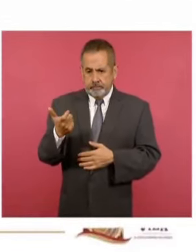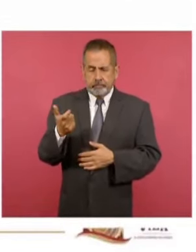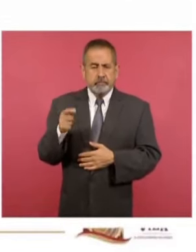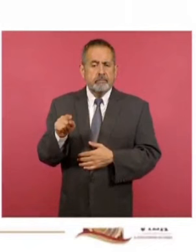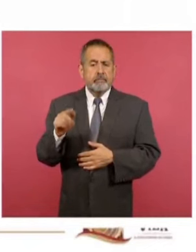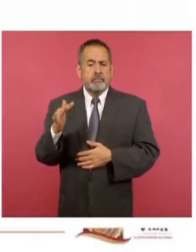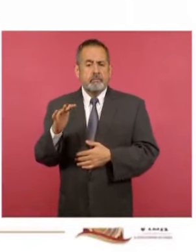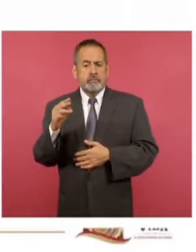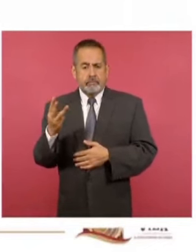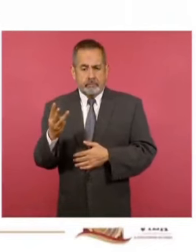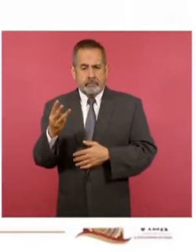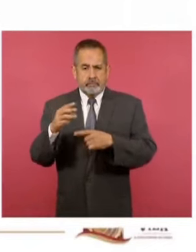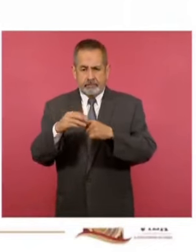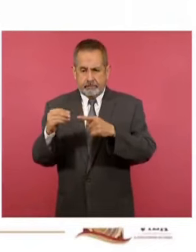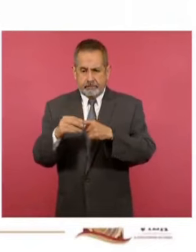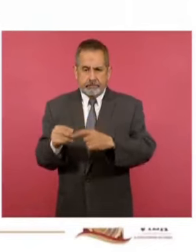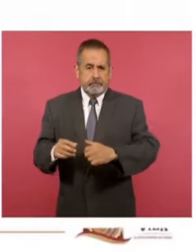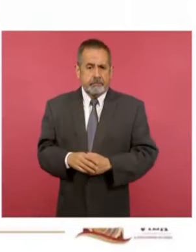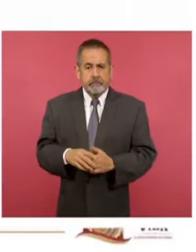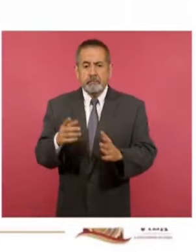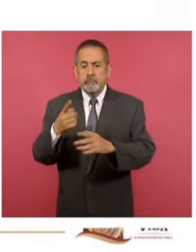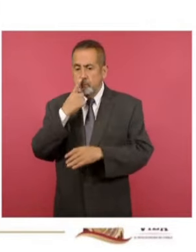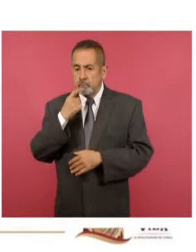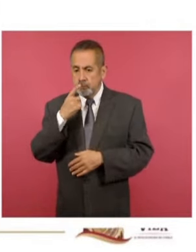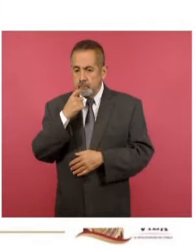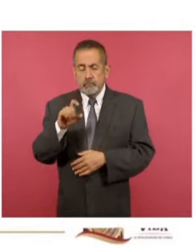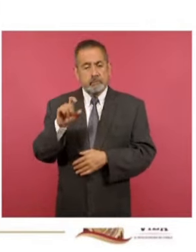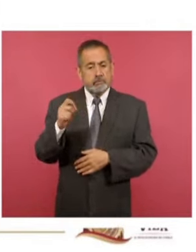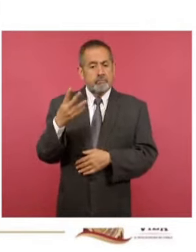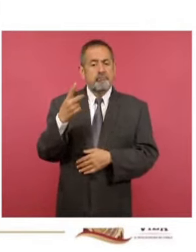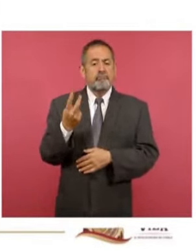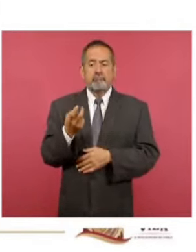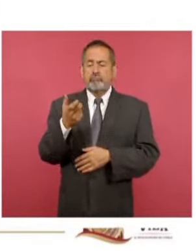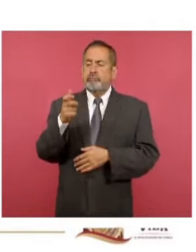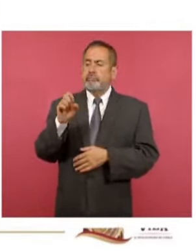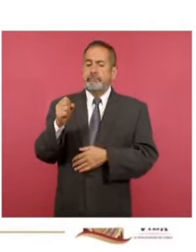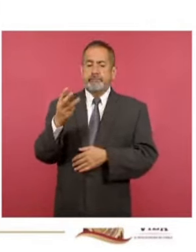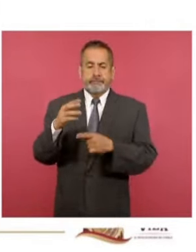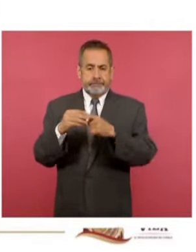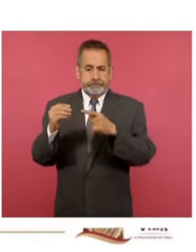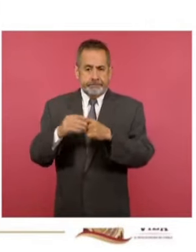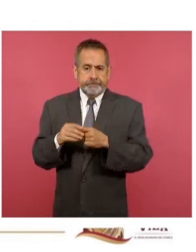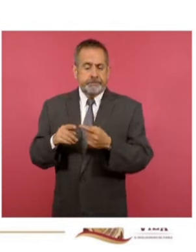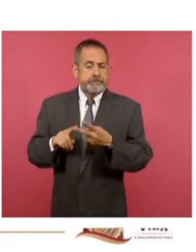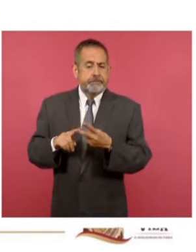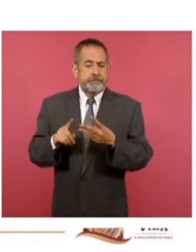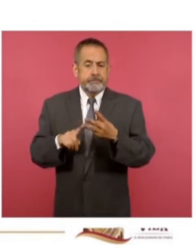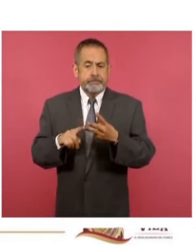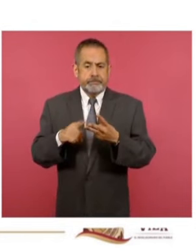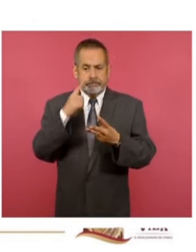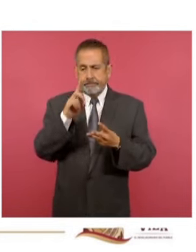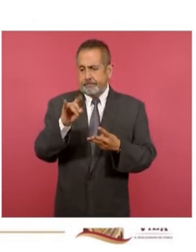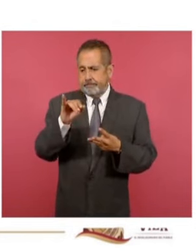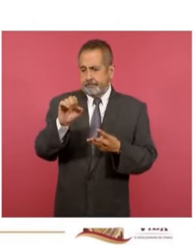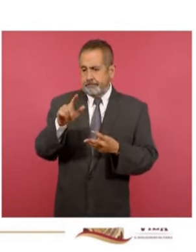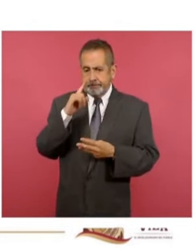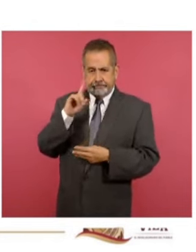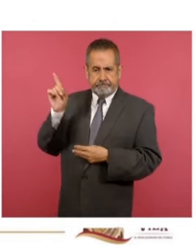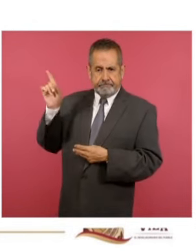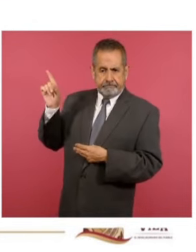53 centavos, de la Premium 24 pesos con 63 centavos y 23 pesos con 94